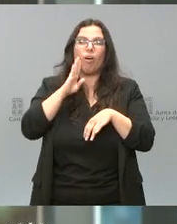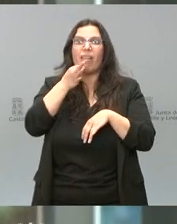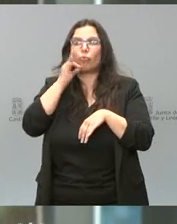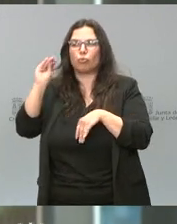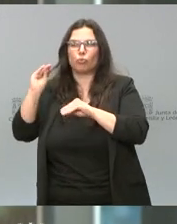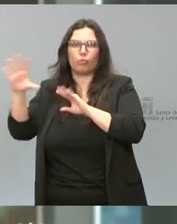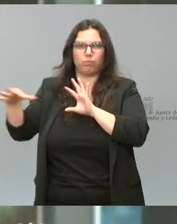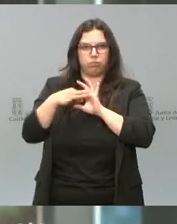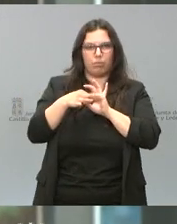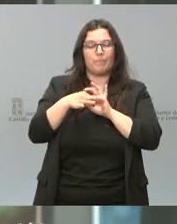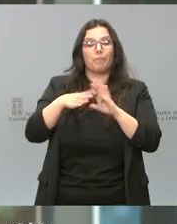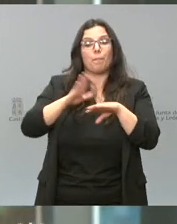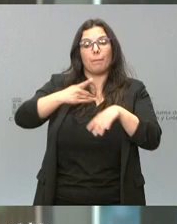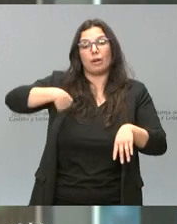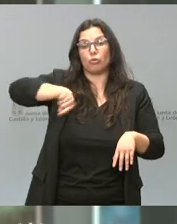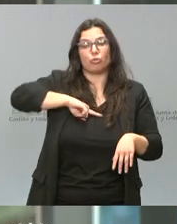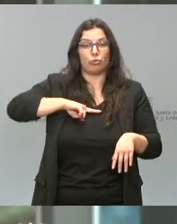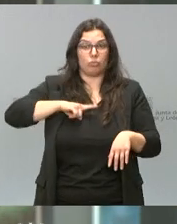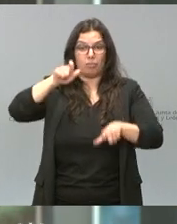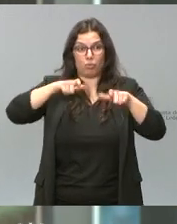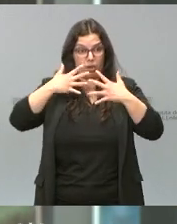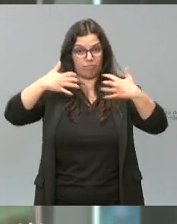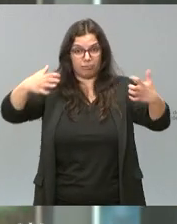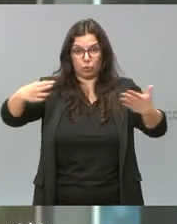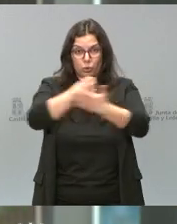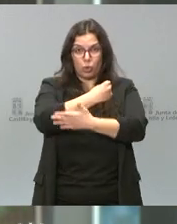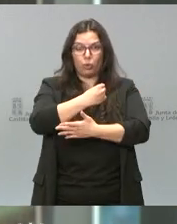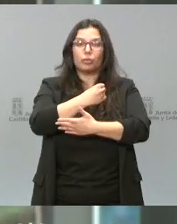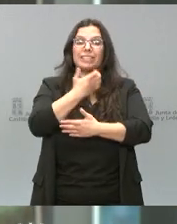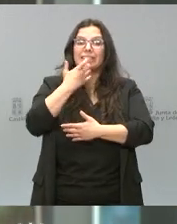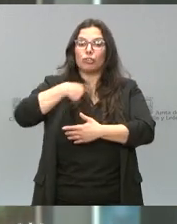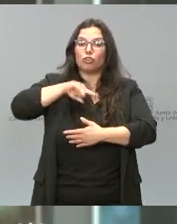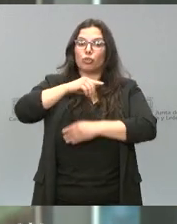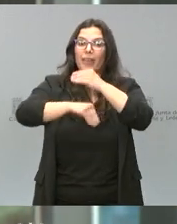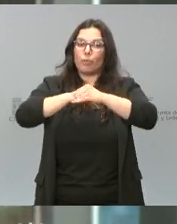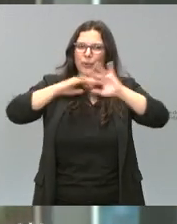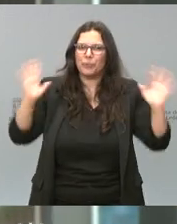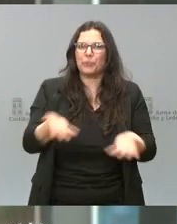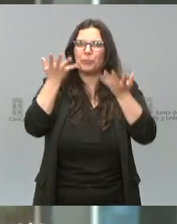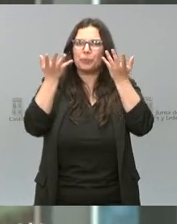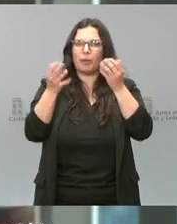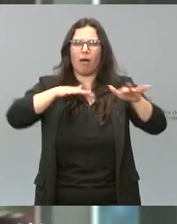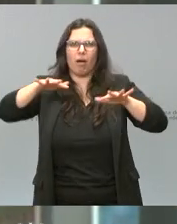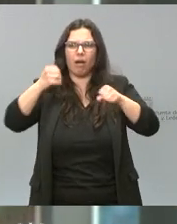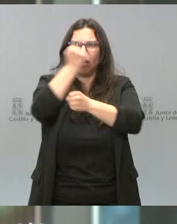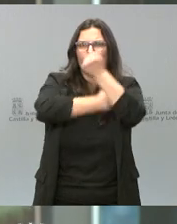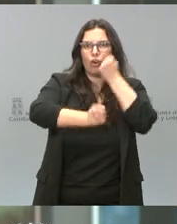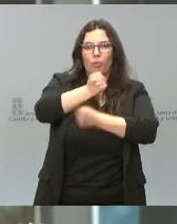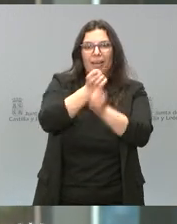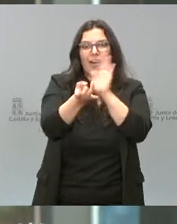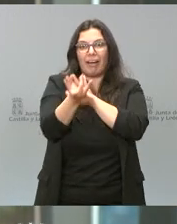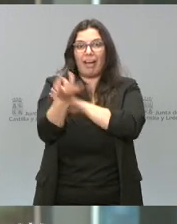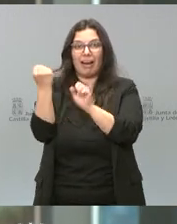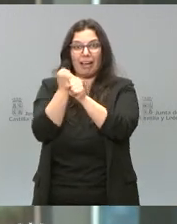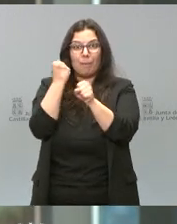hablando. Yo creo que para nosotros, para todos los que estamos aquí, impulsar la actividad económica y la creación de empleo es una prioridad. Es